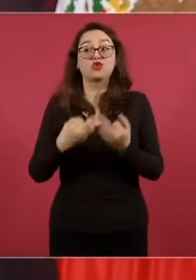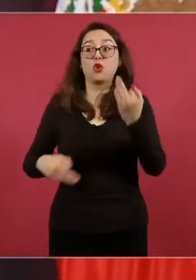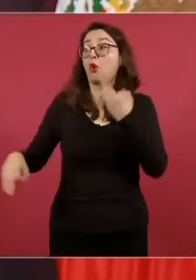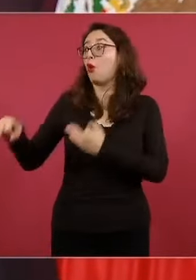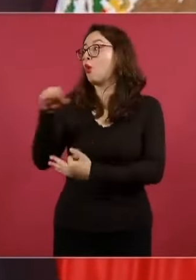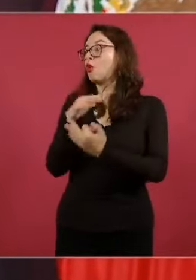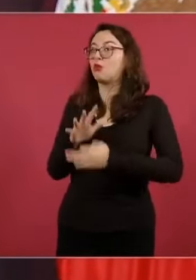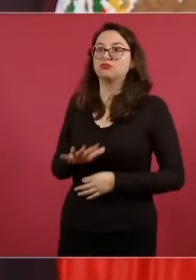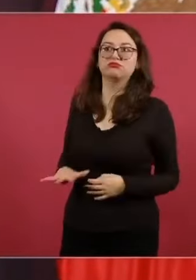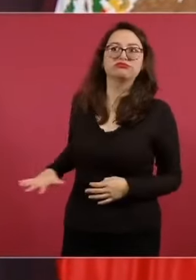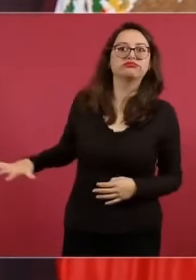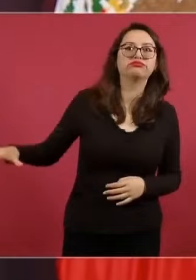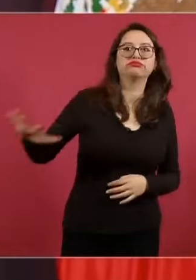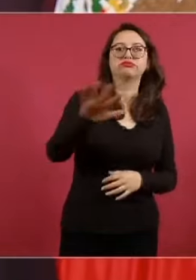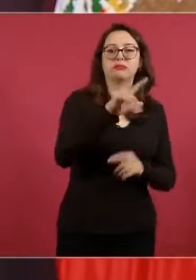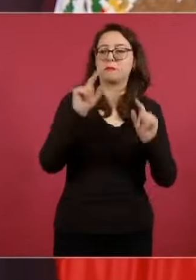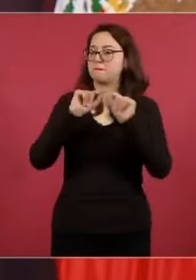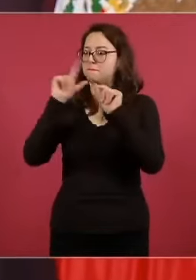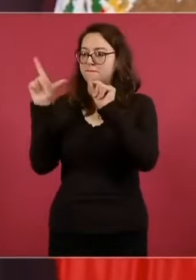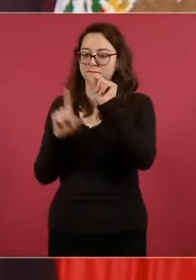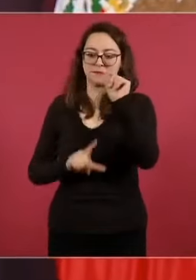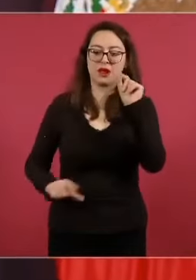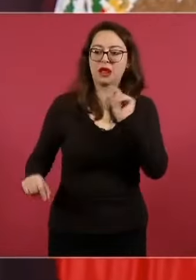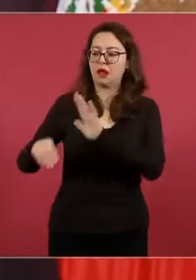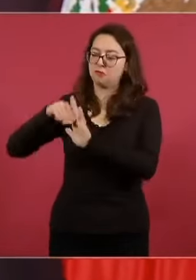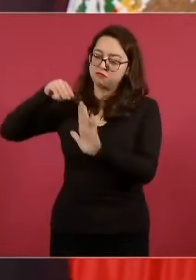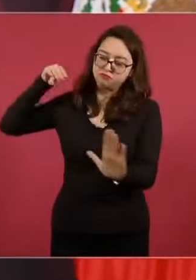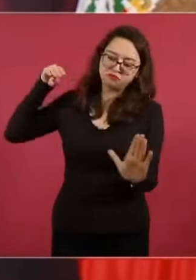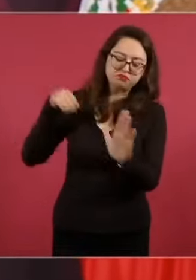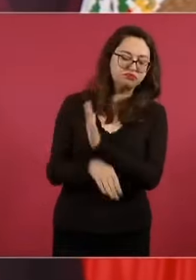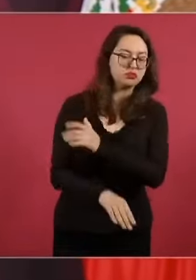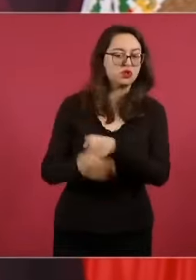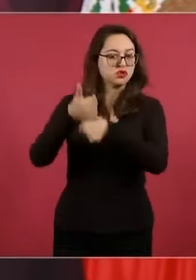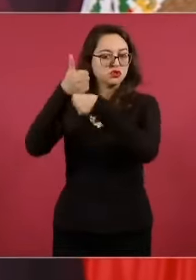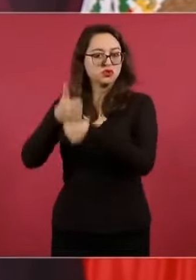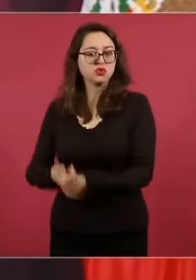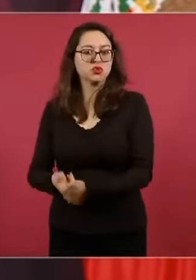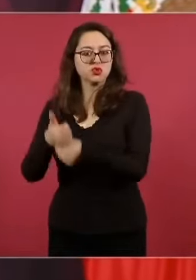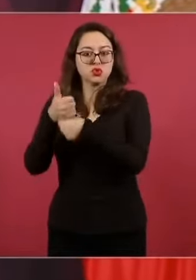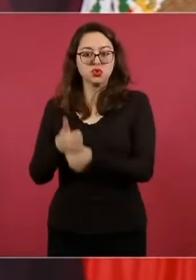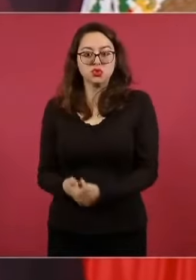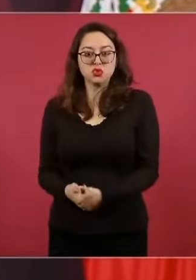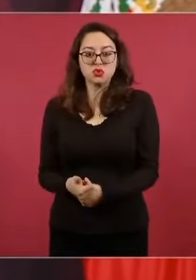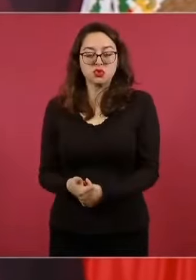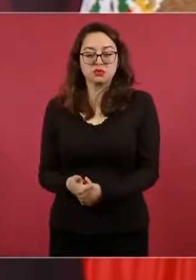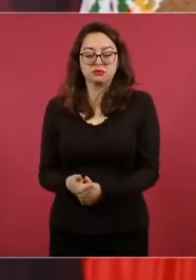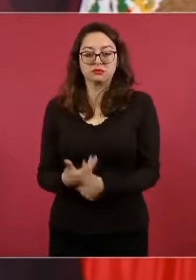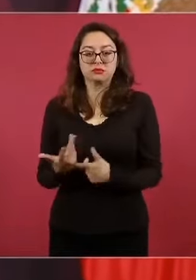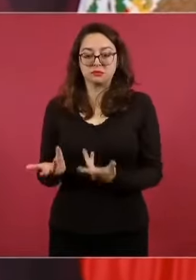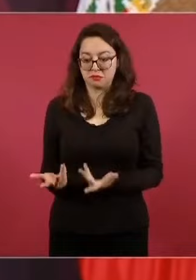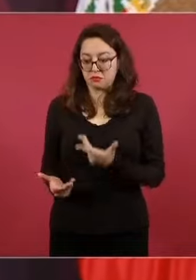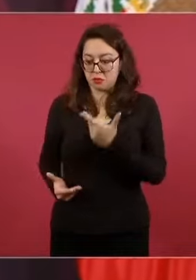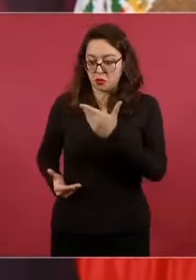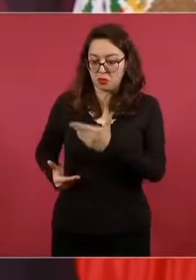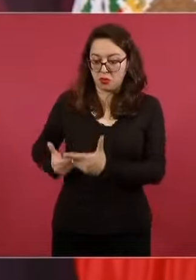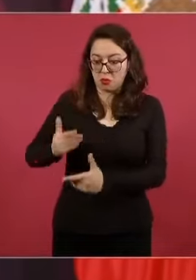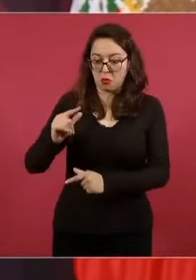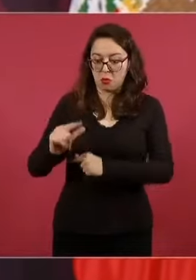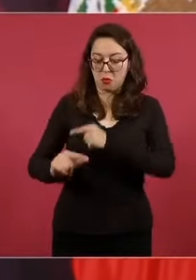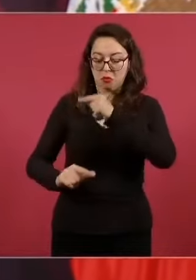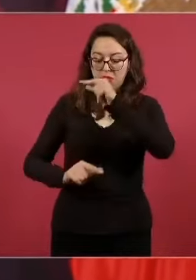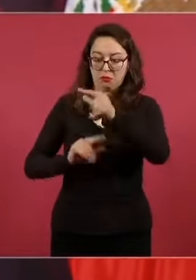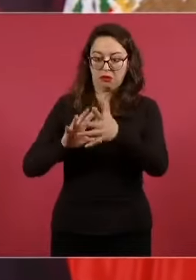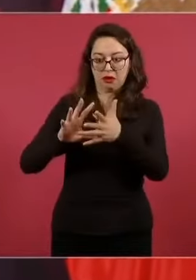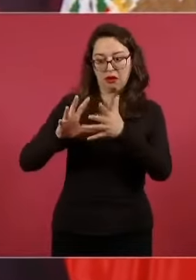lo que padecía el país, un proceso de degradación.